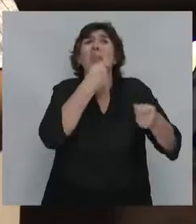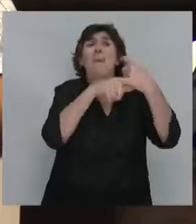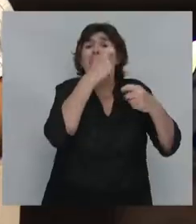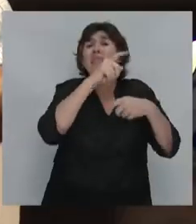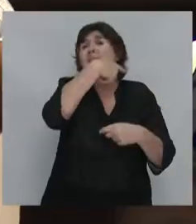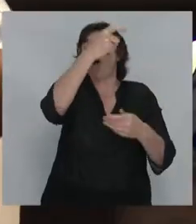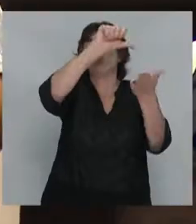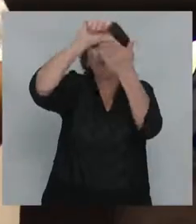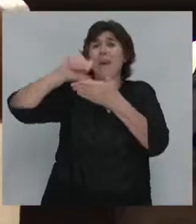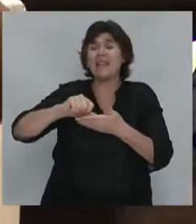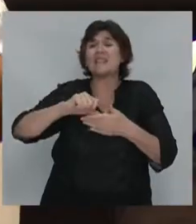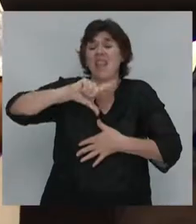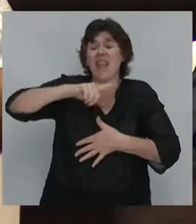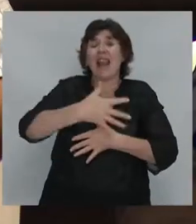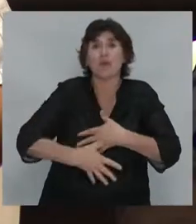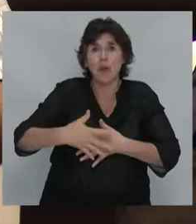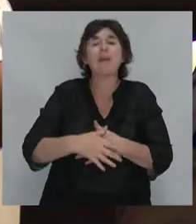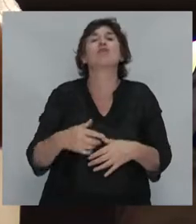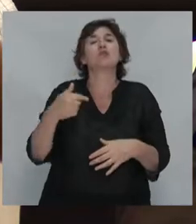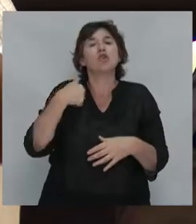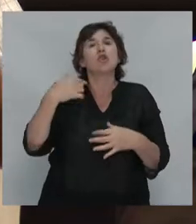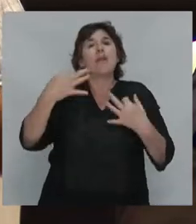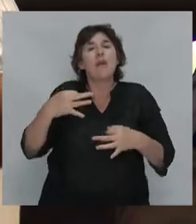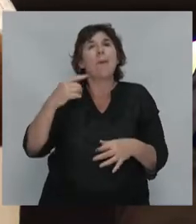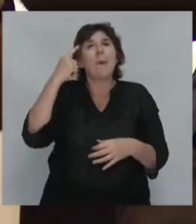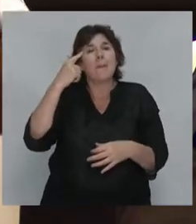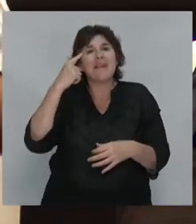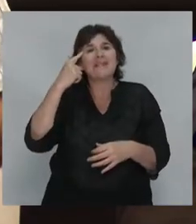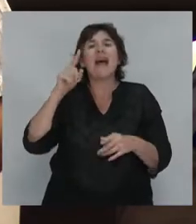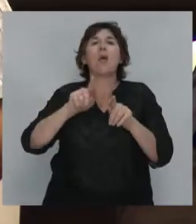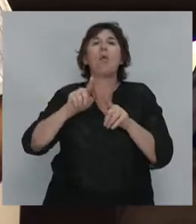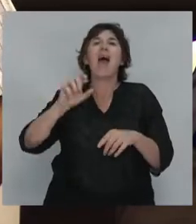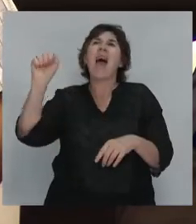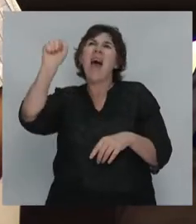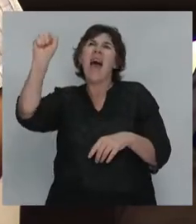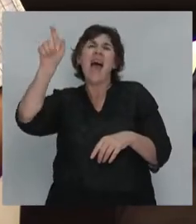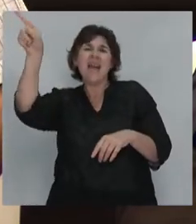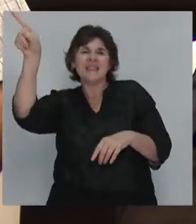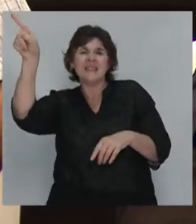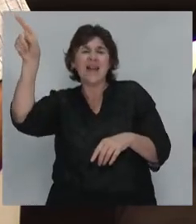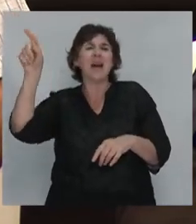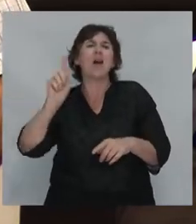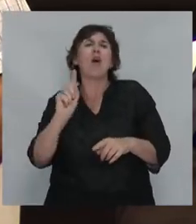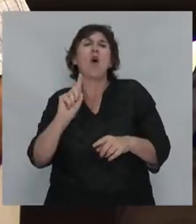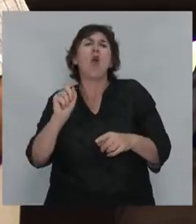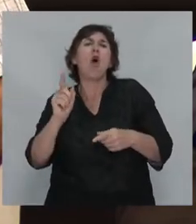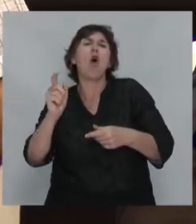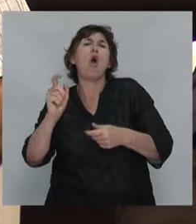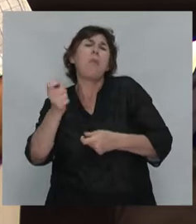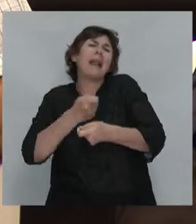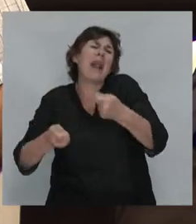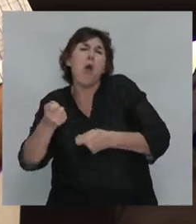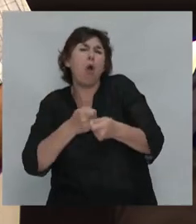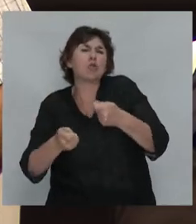nosotros, recrear una integración regional como lo hace Asia, no es solamente complementar, no es un negocio de comerciantes,